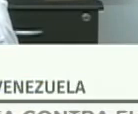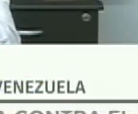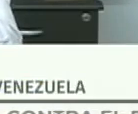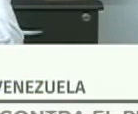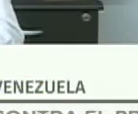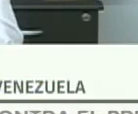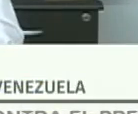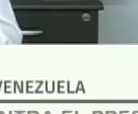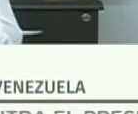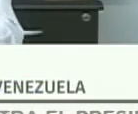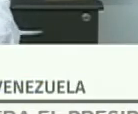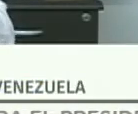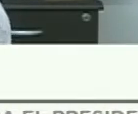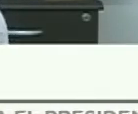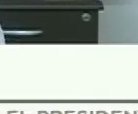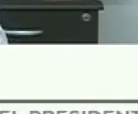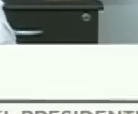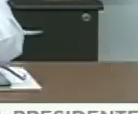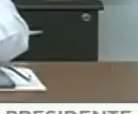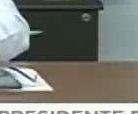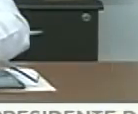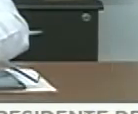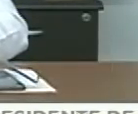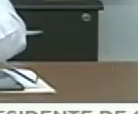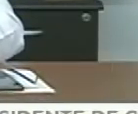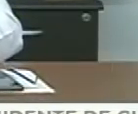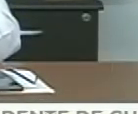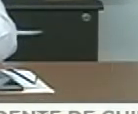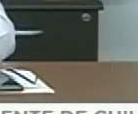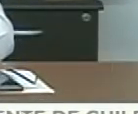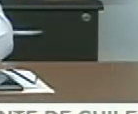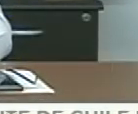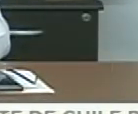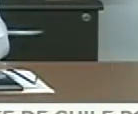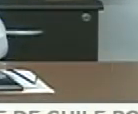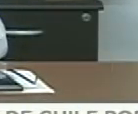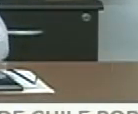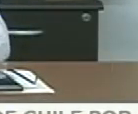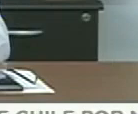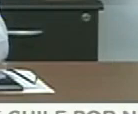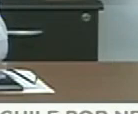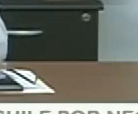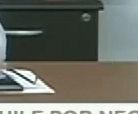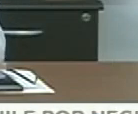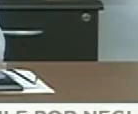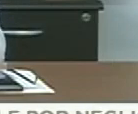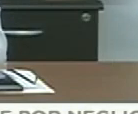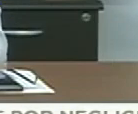Cuidarnos. Todos y todas. Mi saludo a toda Venezuela.